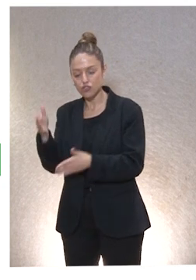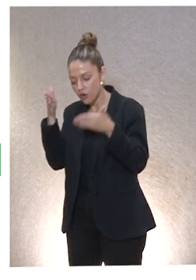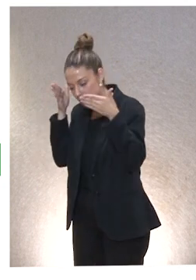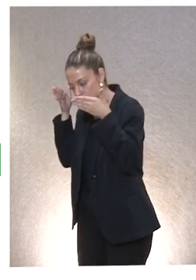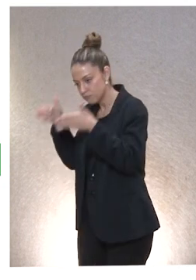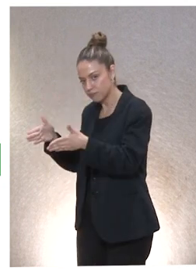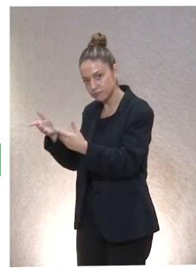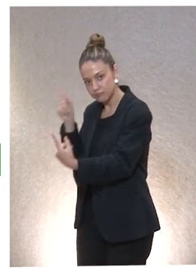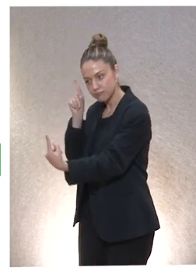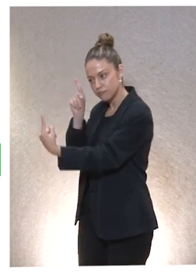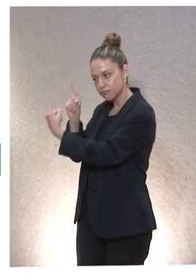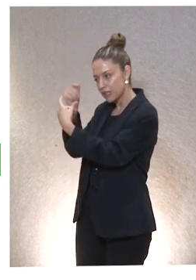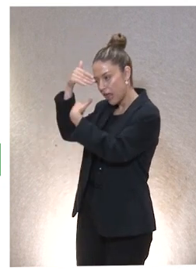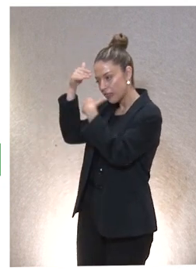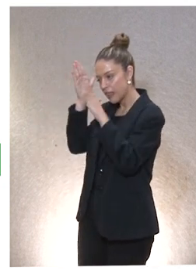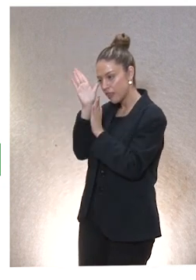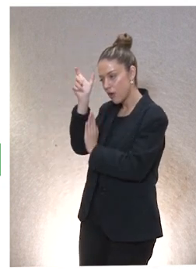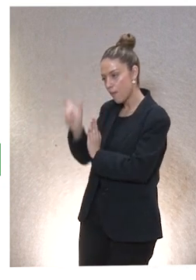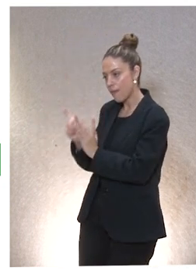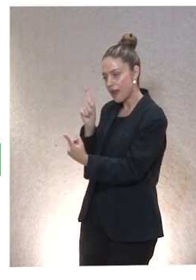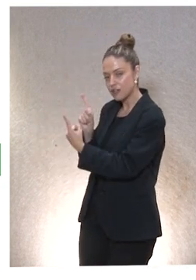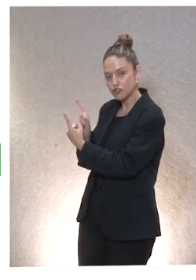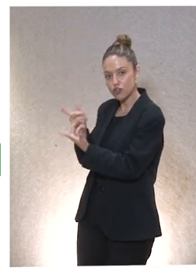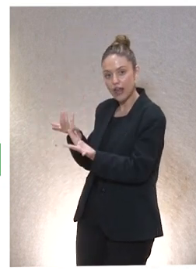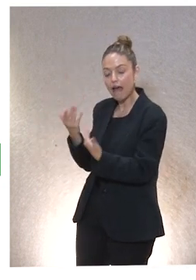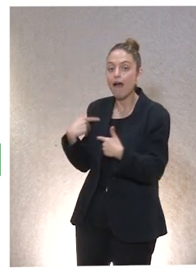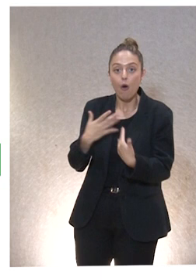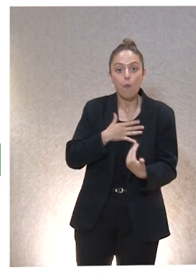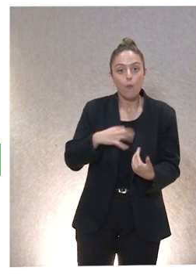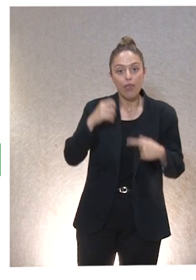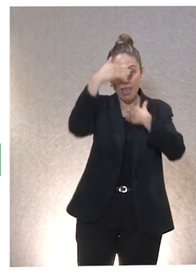las que planifica, aunque no las atienda directamente.